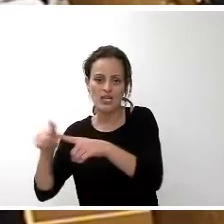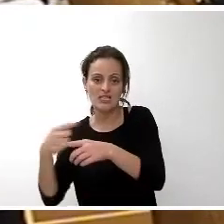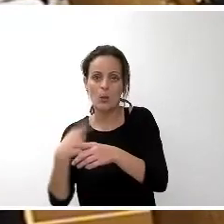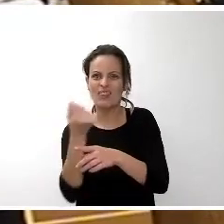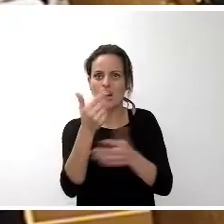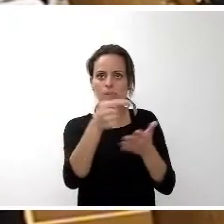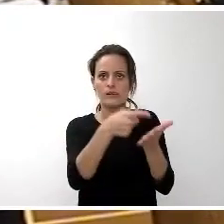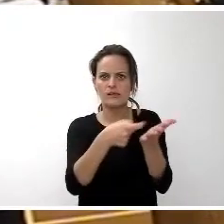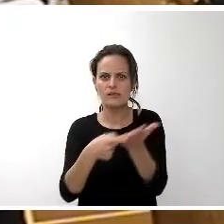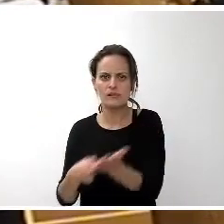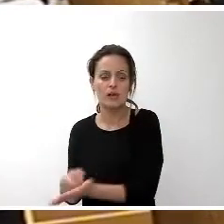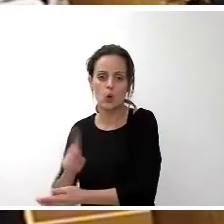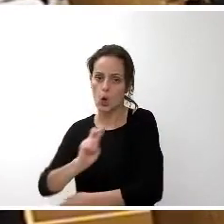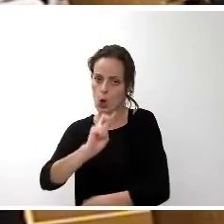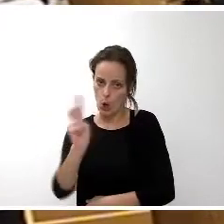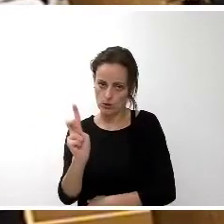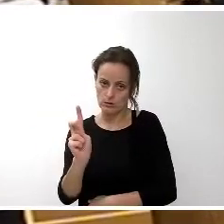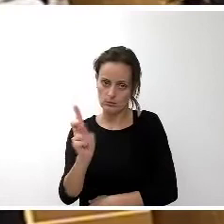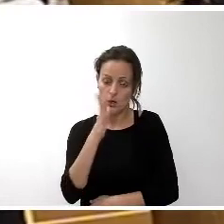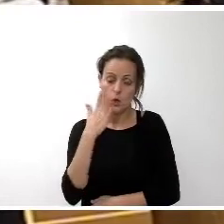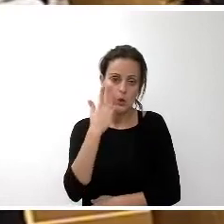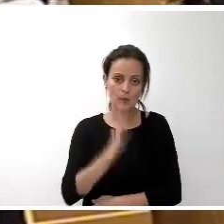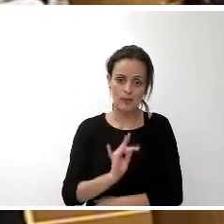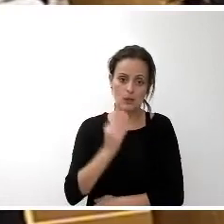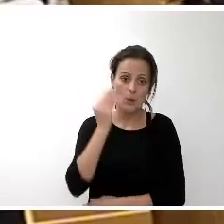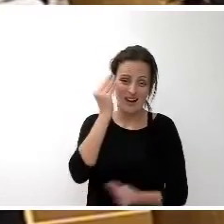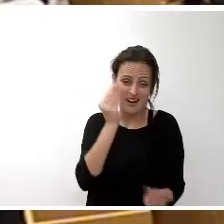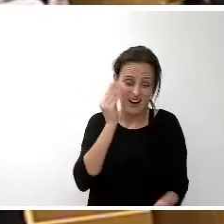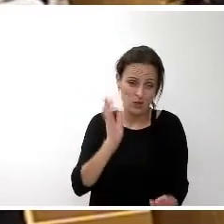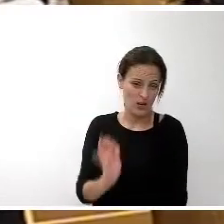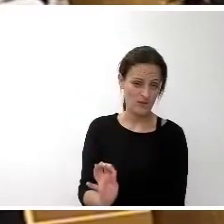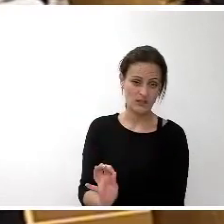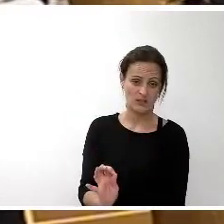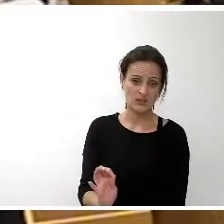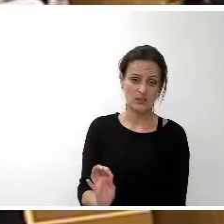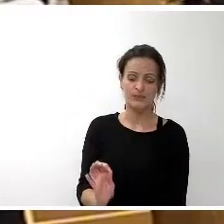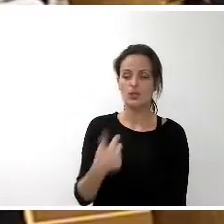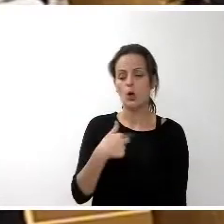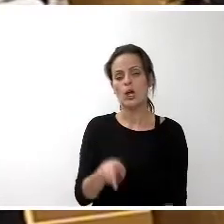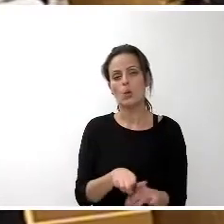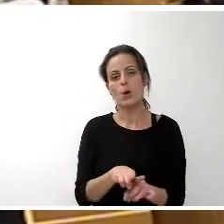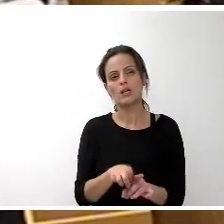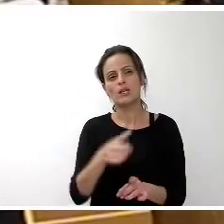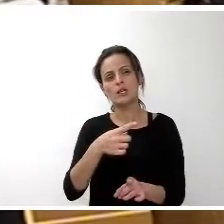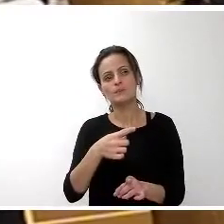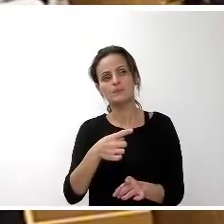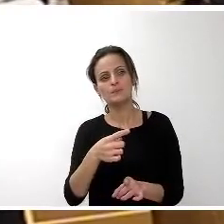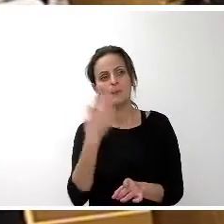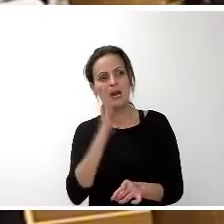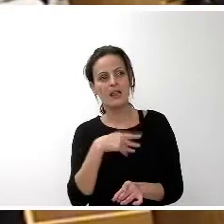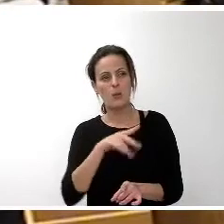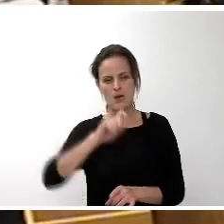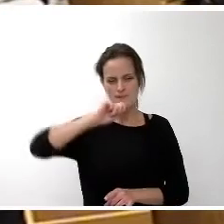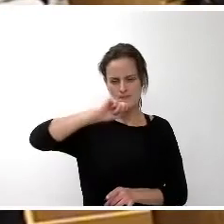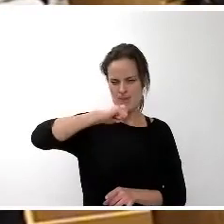gustaría nos parece muy razonable y no por ninguna lo volvemos a reiterar por ningún afán digamos no sé una especie como de envidia